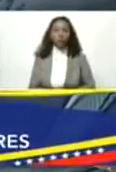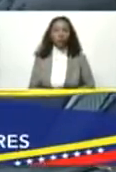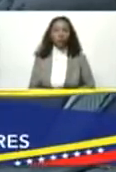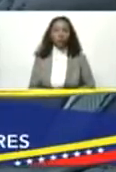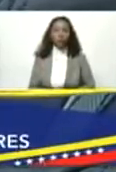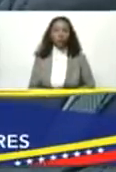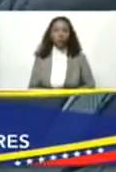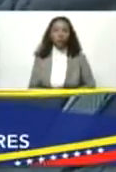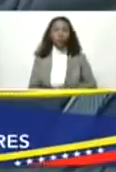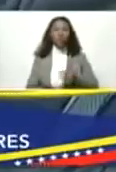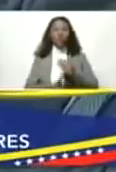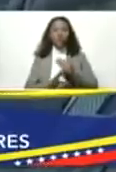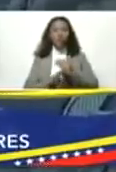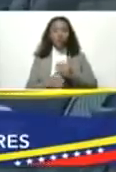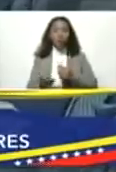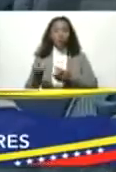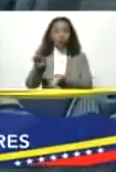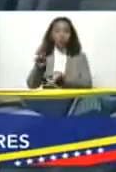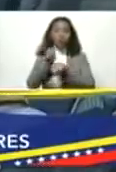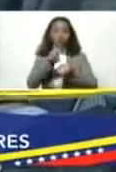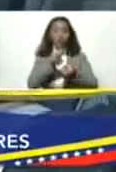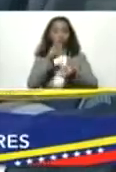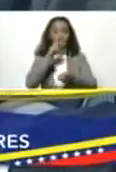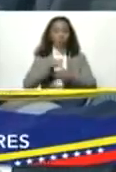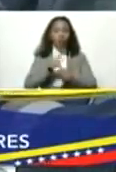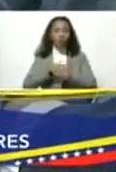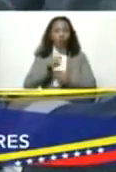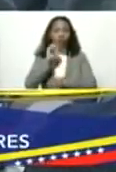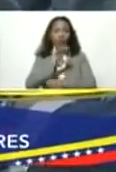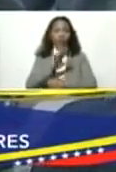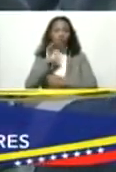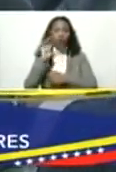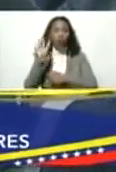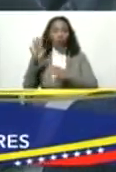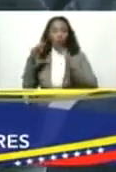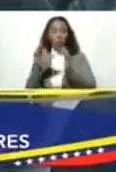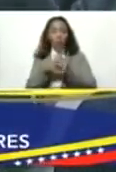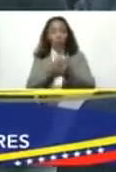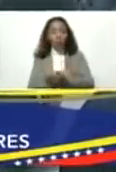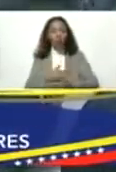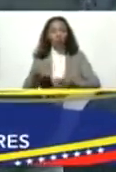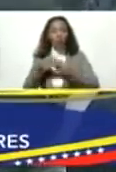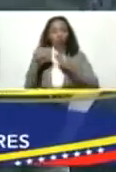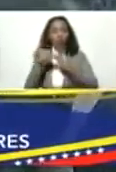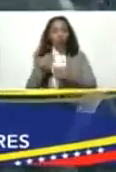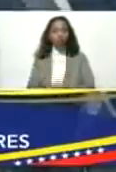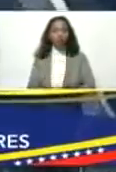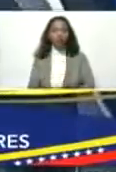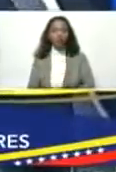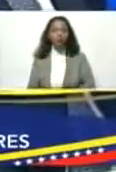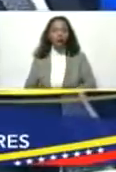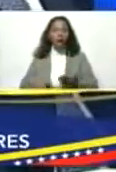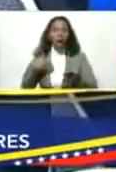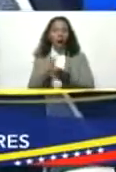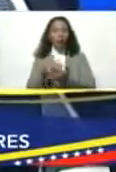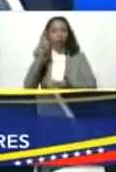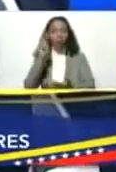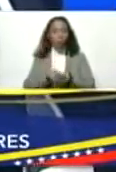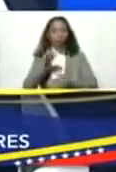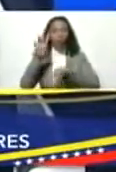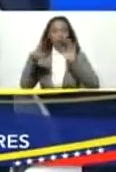tuvimos ingresos petroleros de 54 mil millones de dólares hasta el 2014